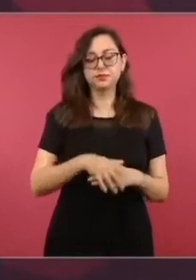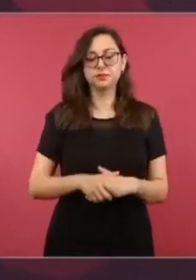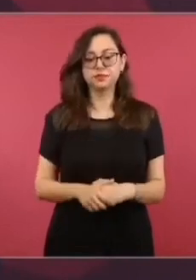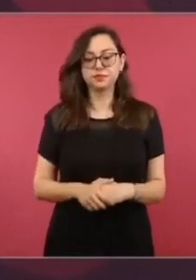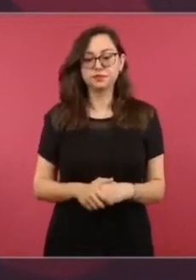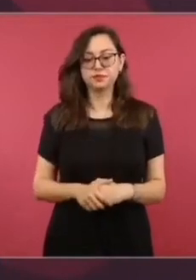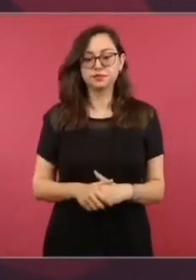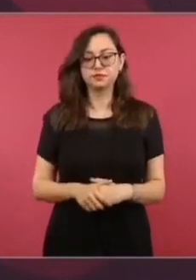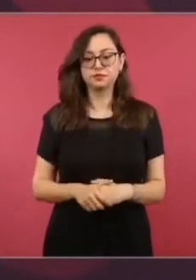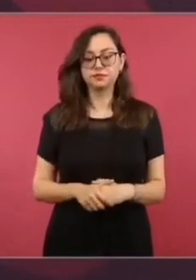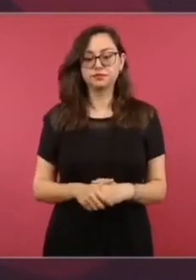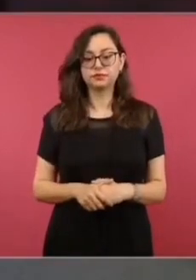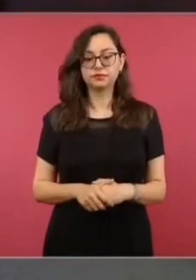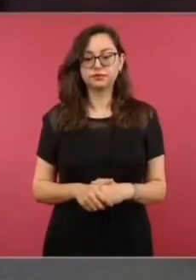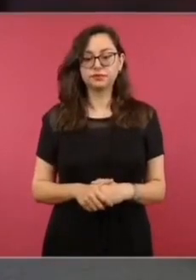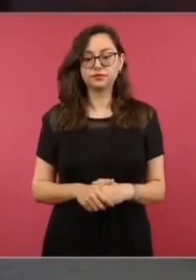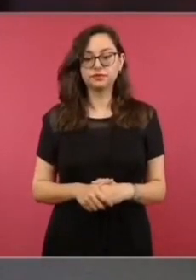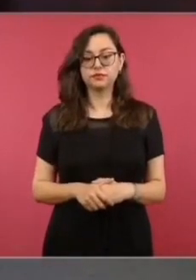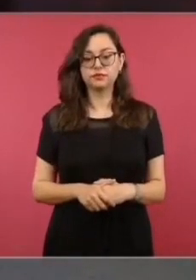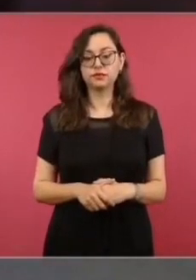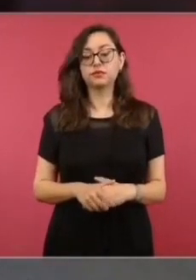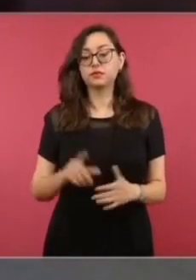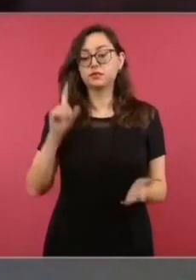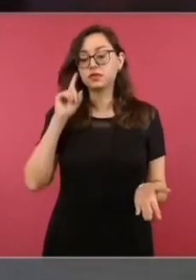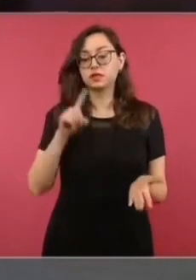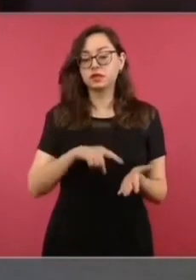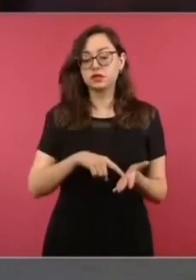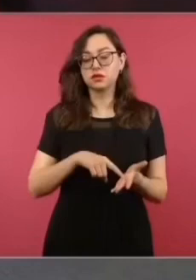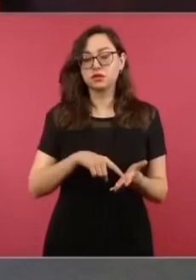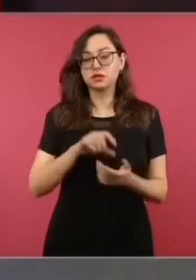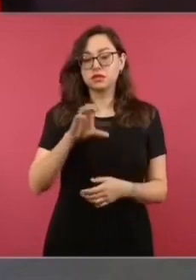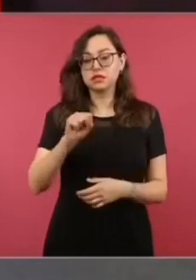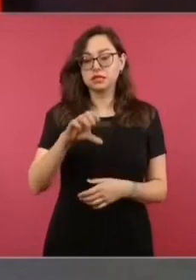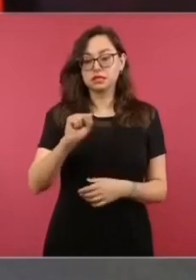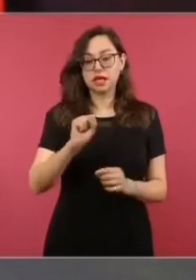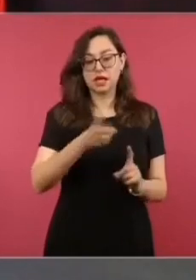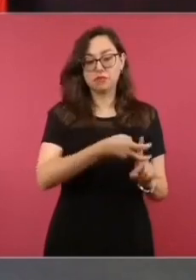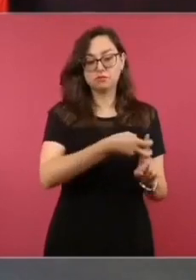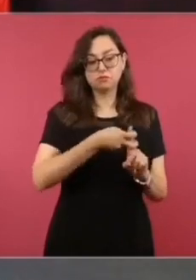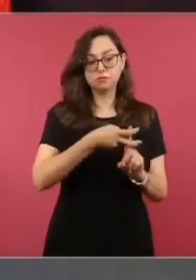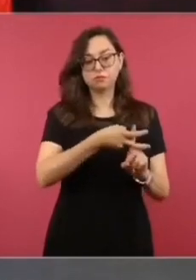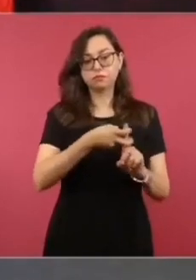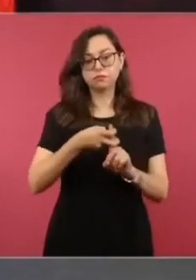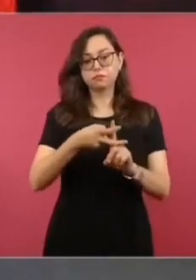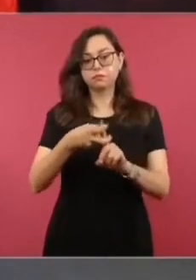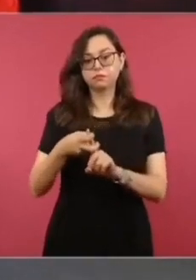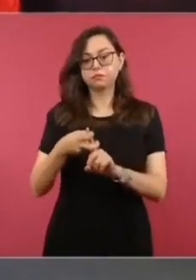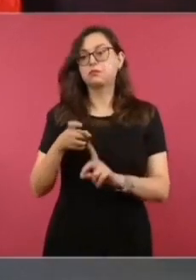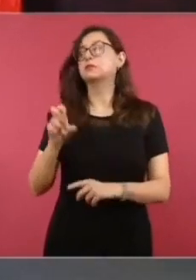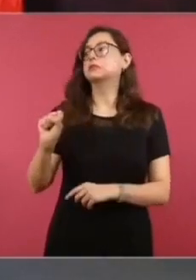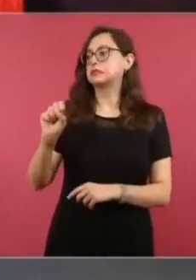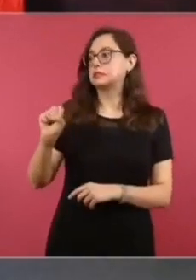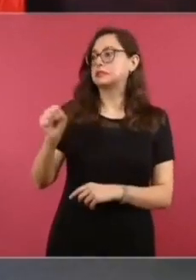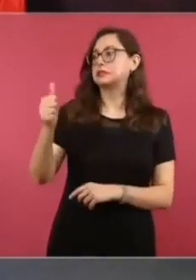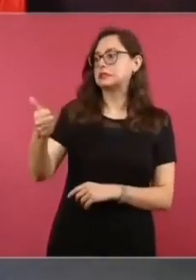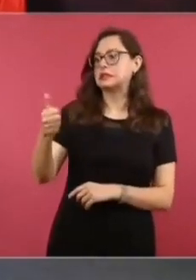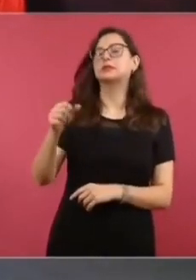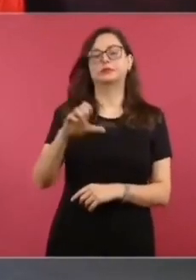creo que fueron alrededor de 60 y